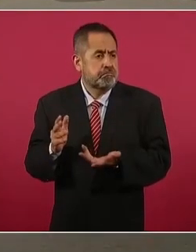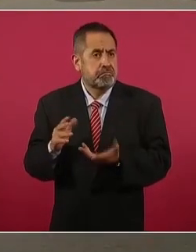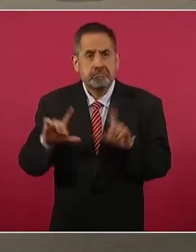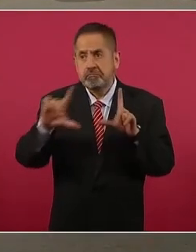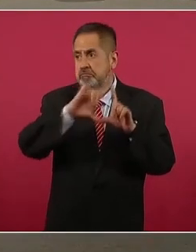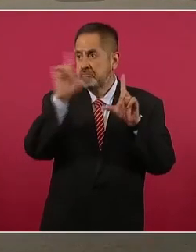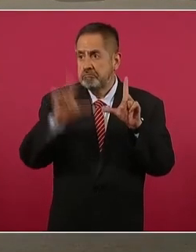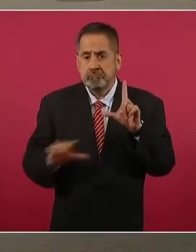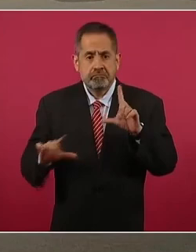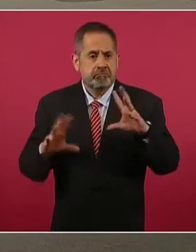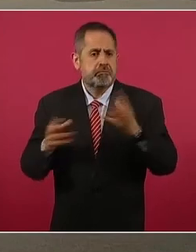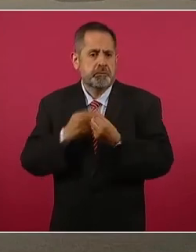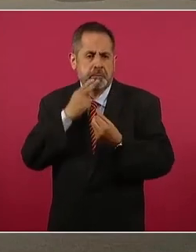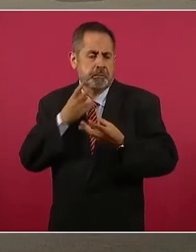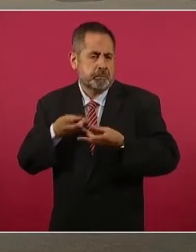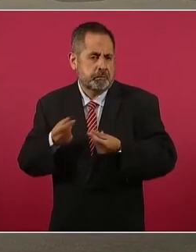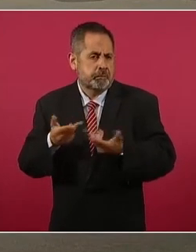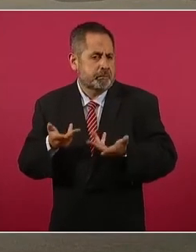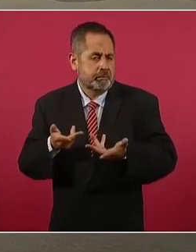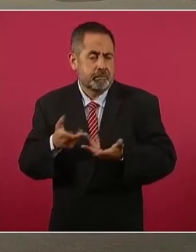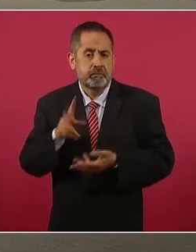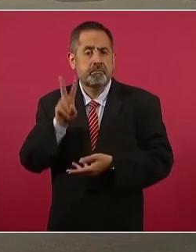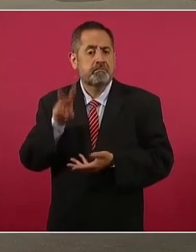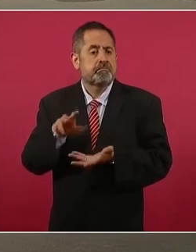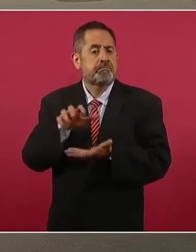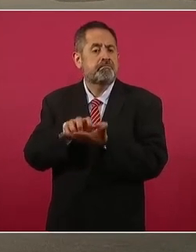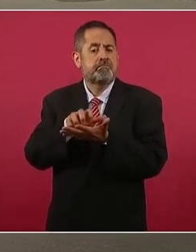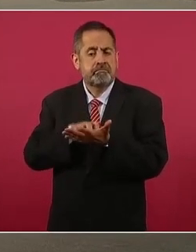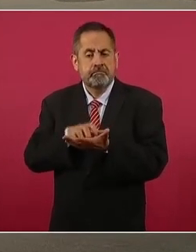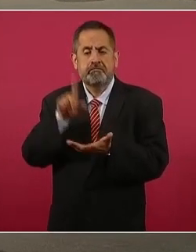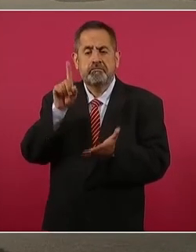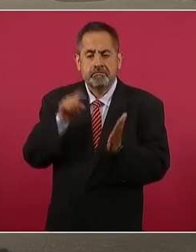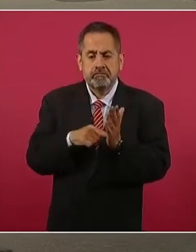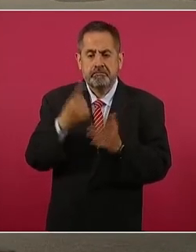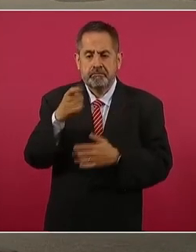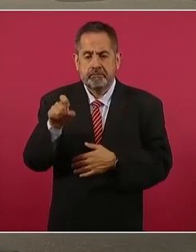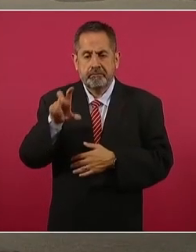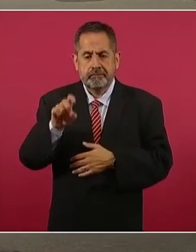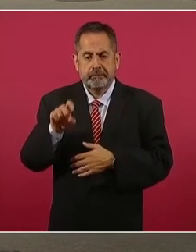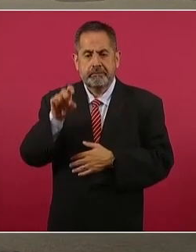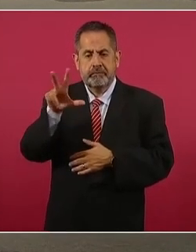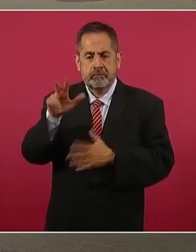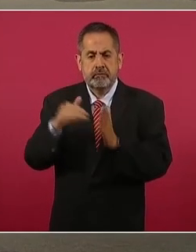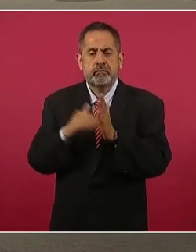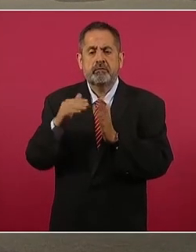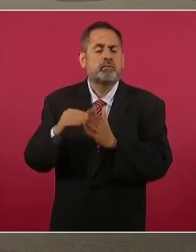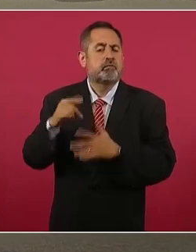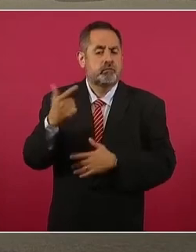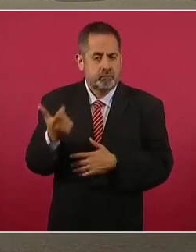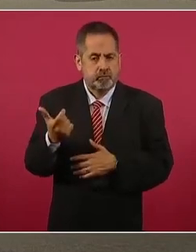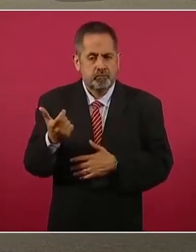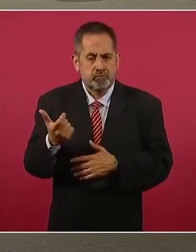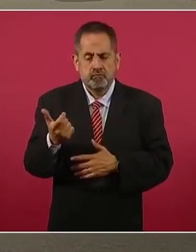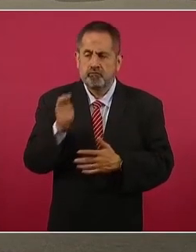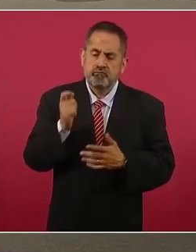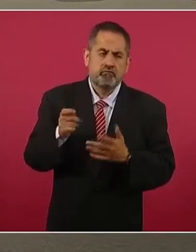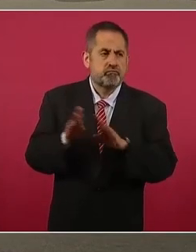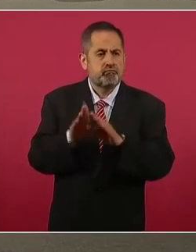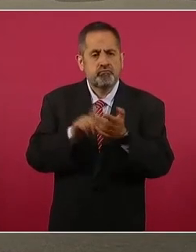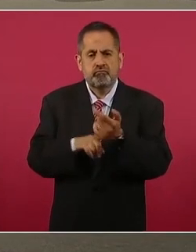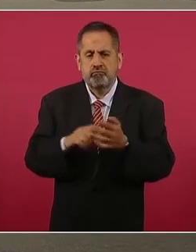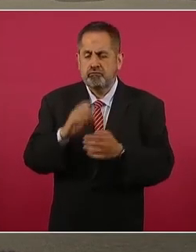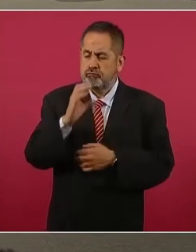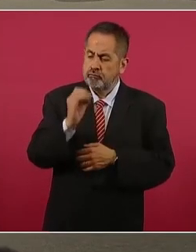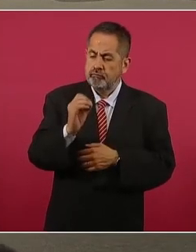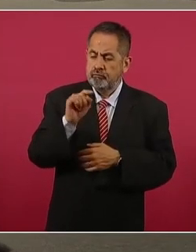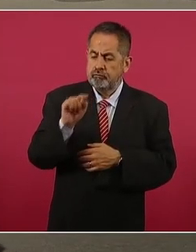nacional y un ahorro económico de 1.138 millones de pesos que representa el